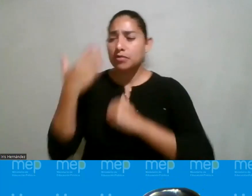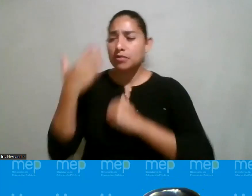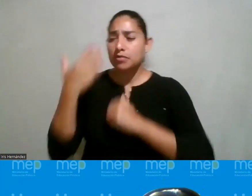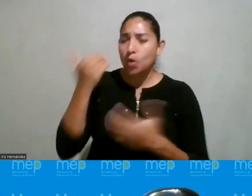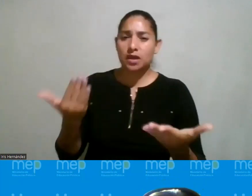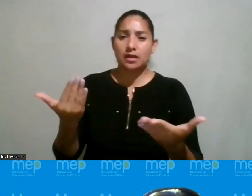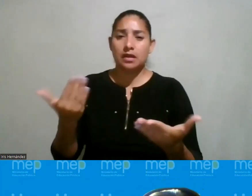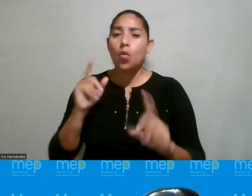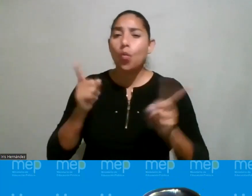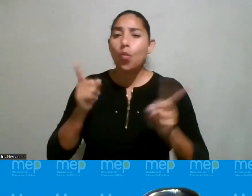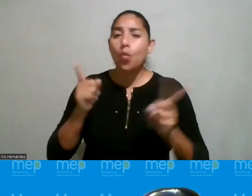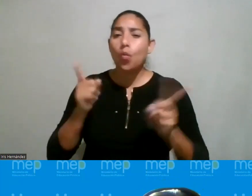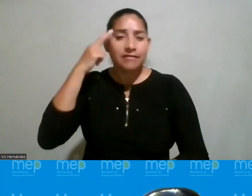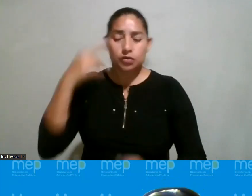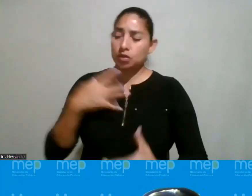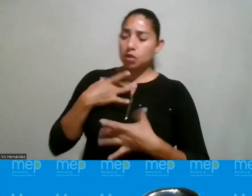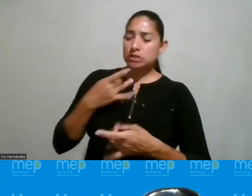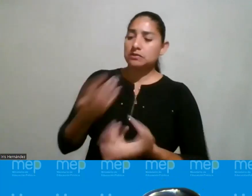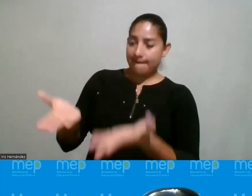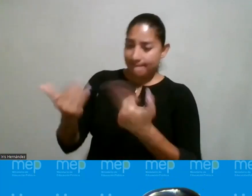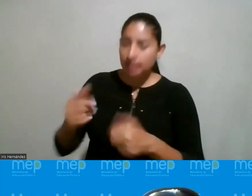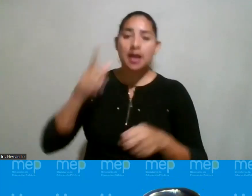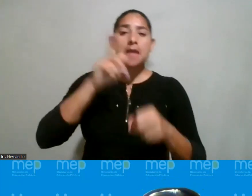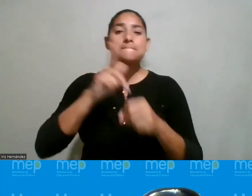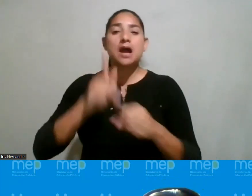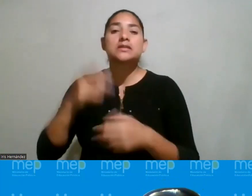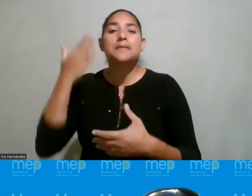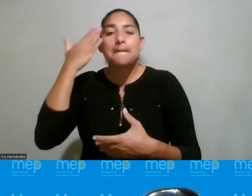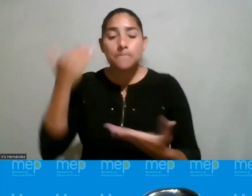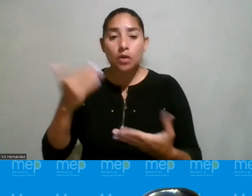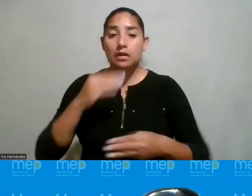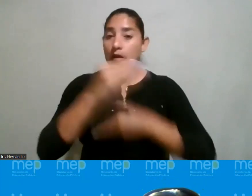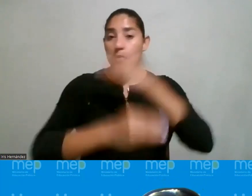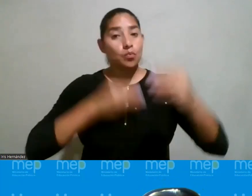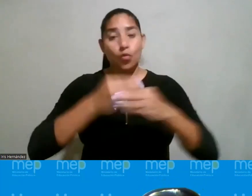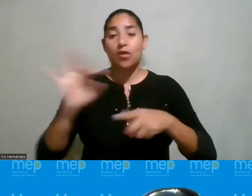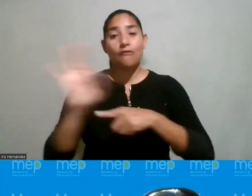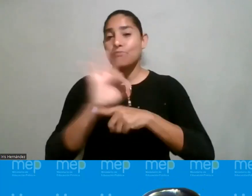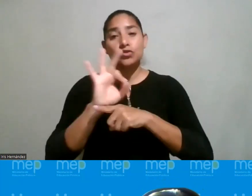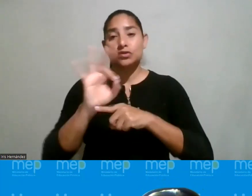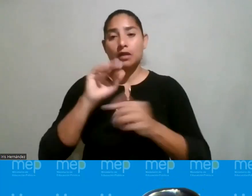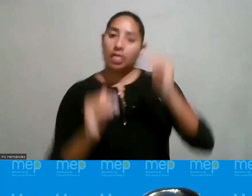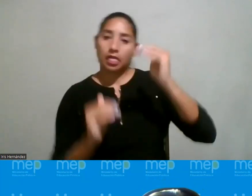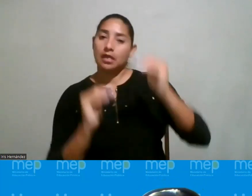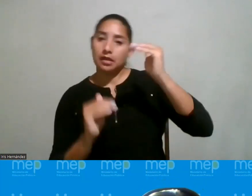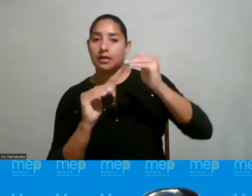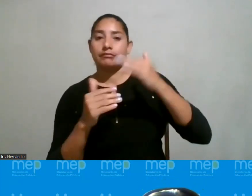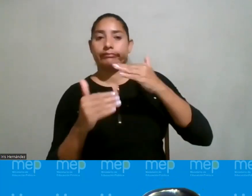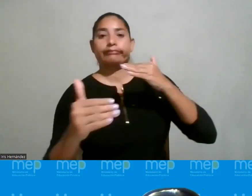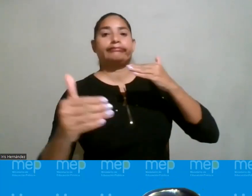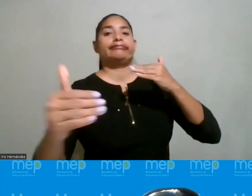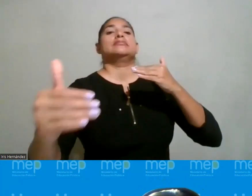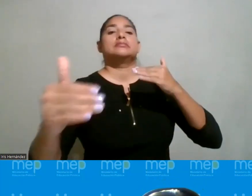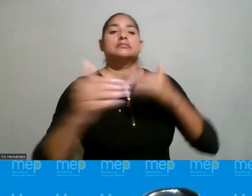¿por qué nos interesa que realmente participen? porque el mundo funciona y ha funcionado así como ha estado ¿verdad?